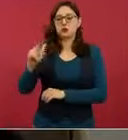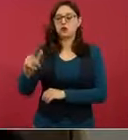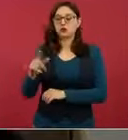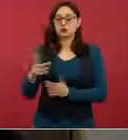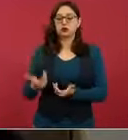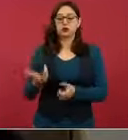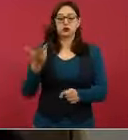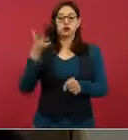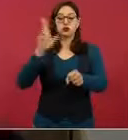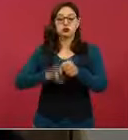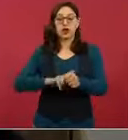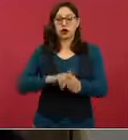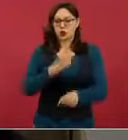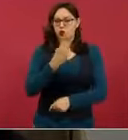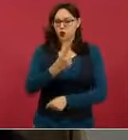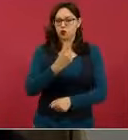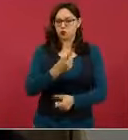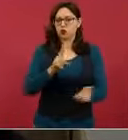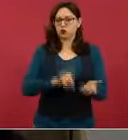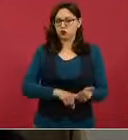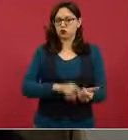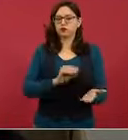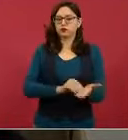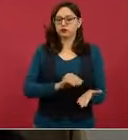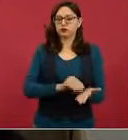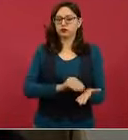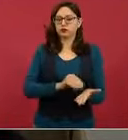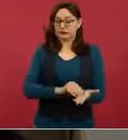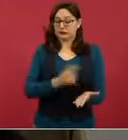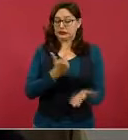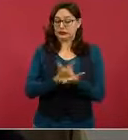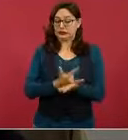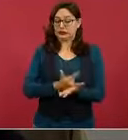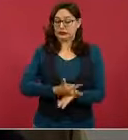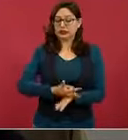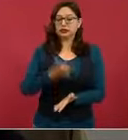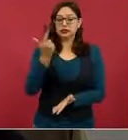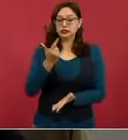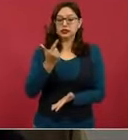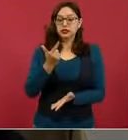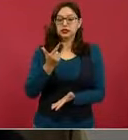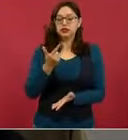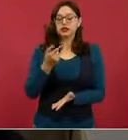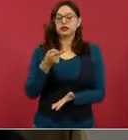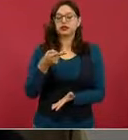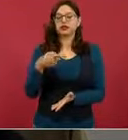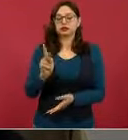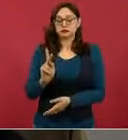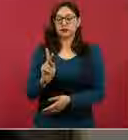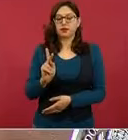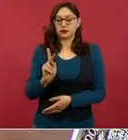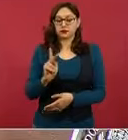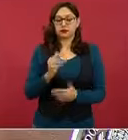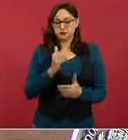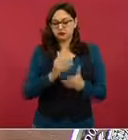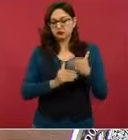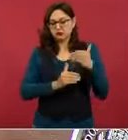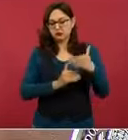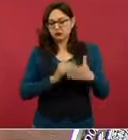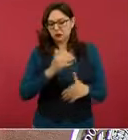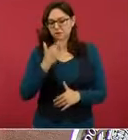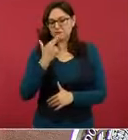uno grave, pero respondiendo bien.